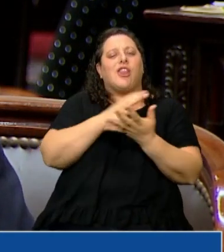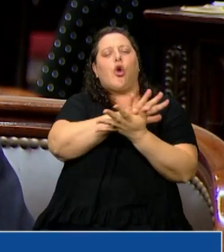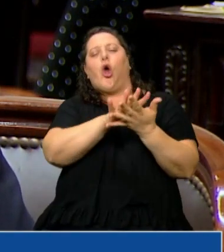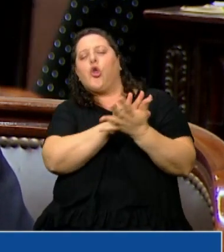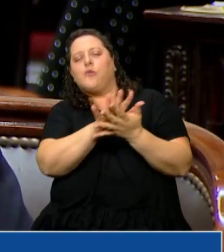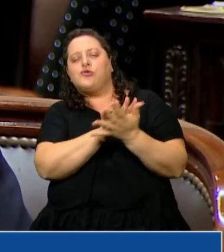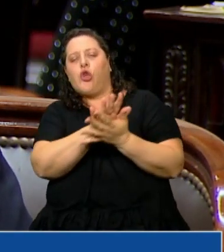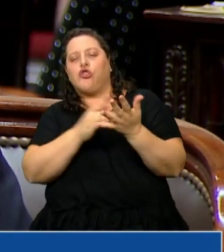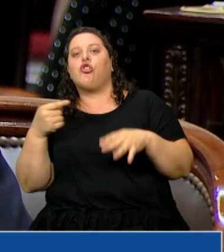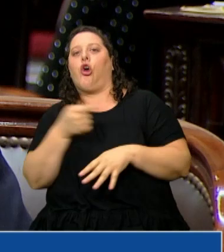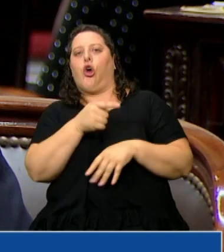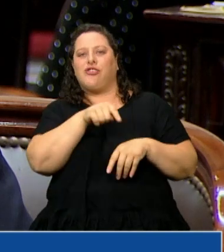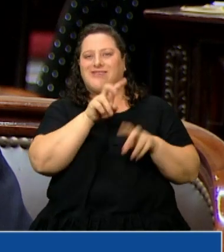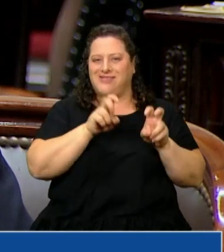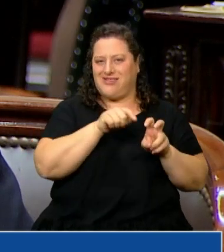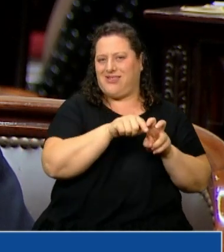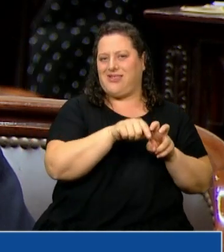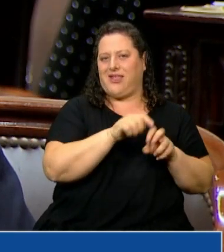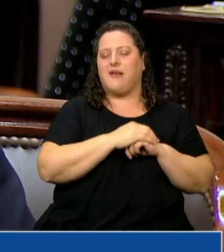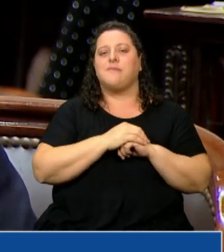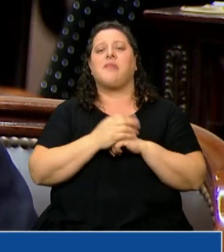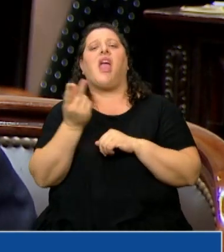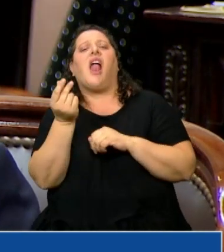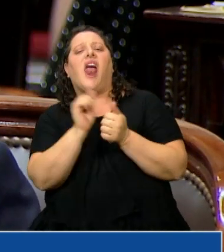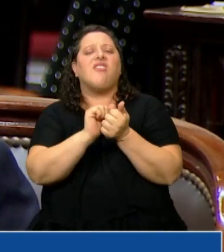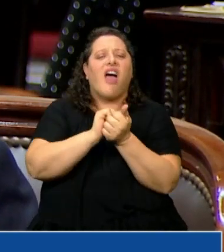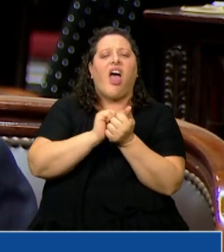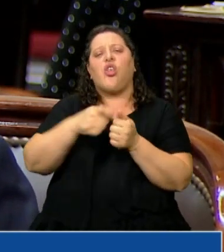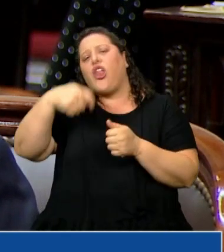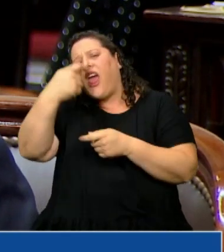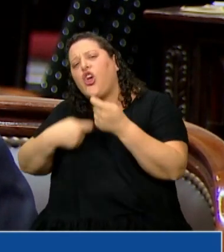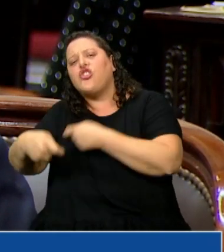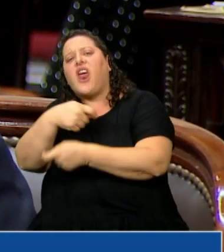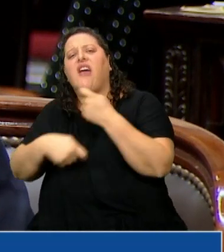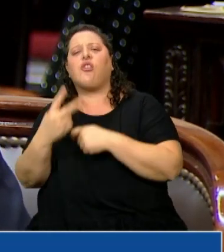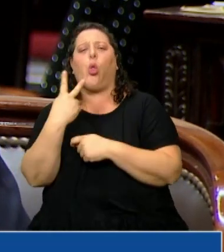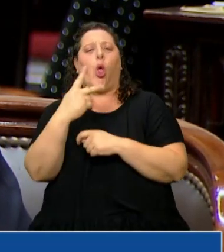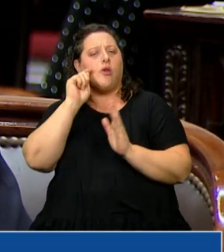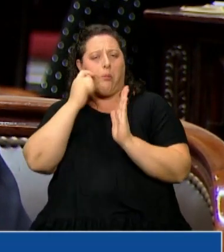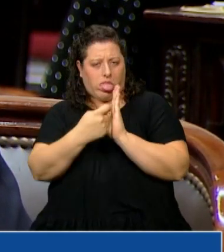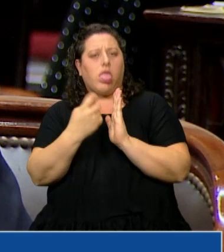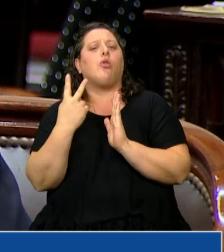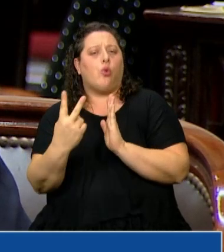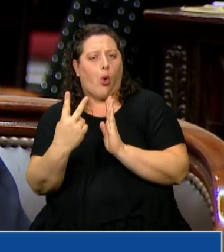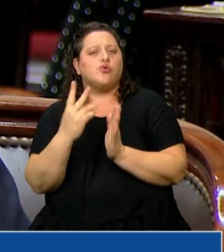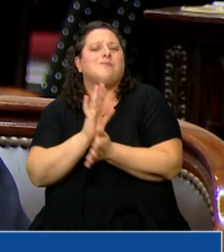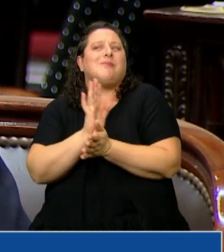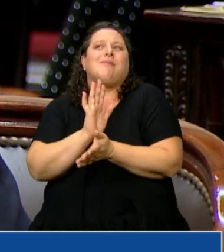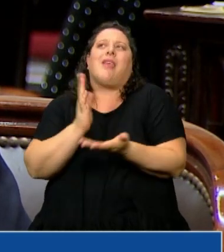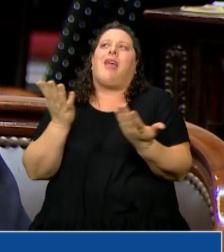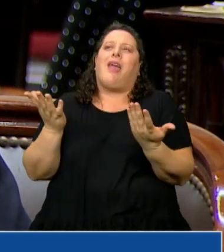El lavado de dinero y el narcotráfico son dos delitos que son prácticamente dos caras